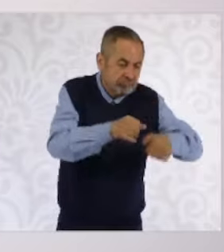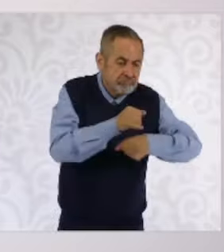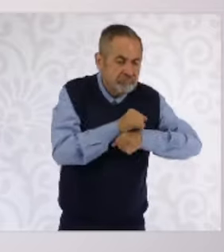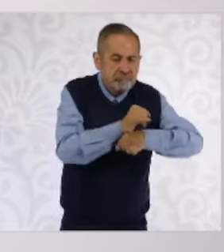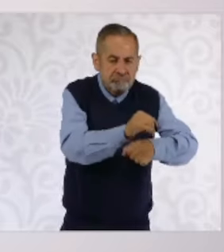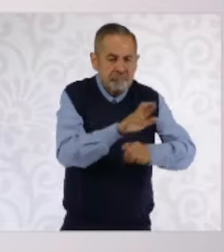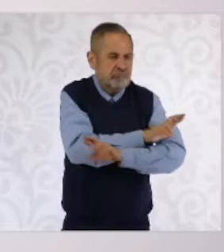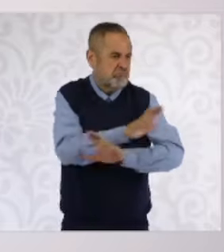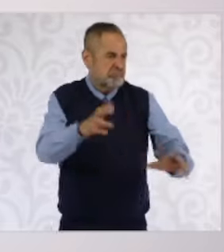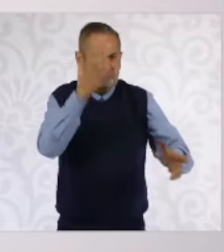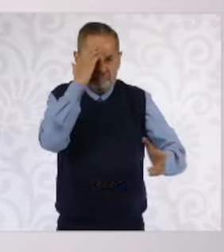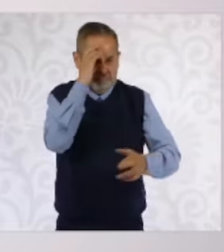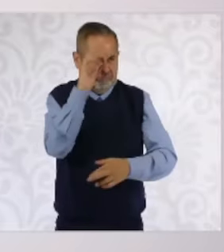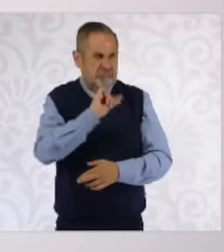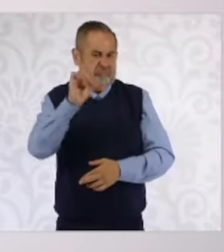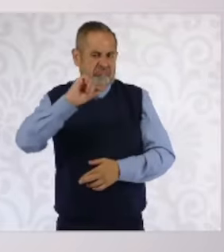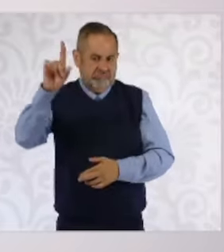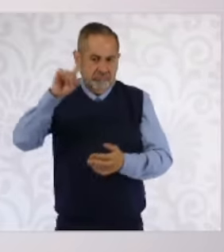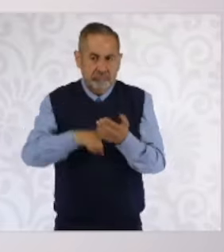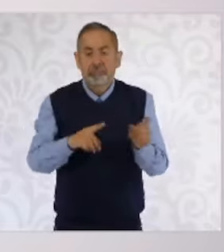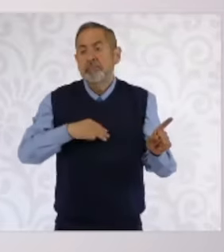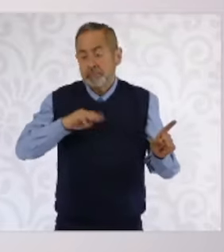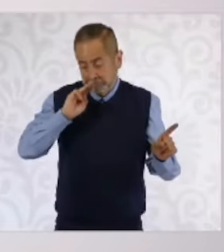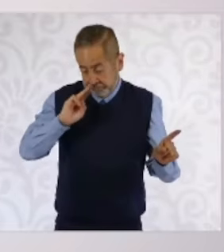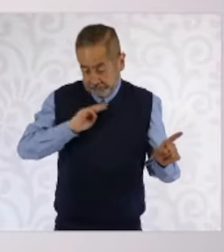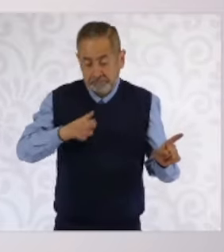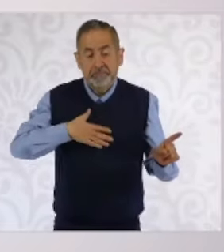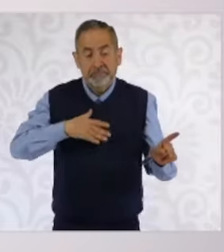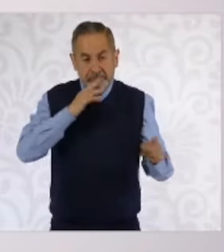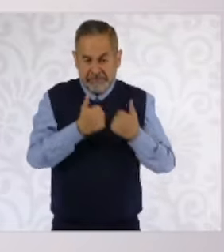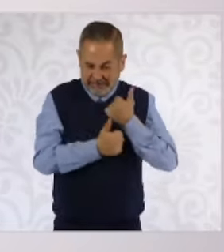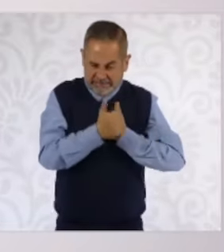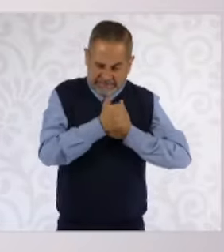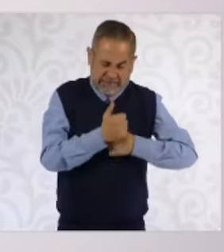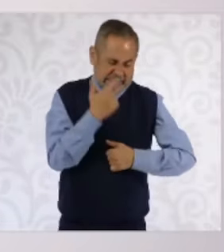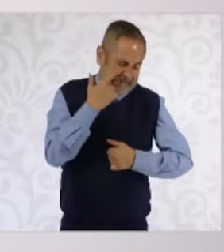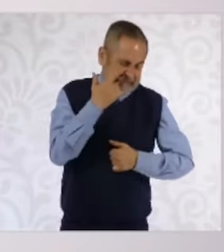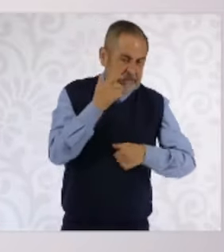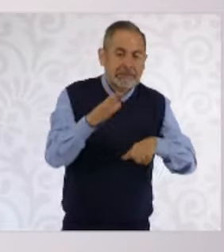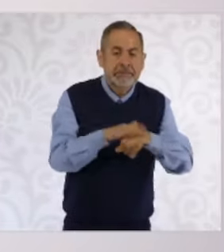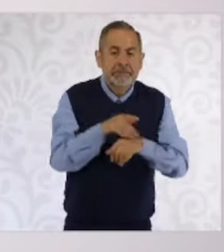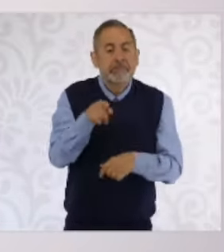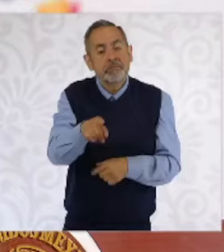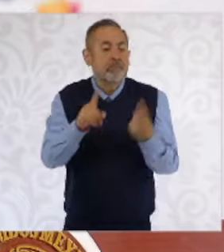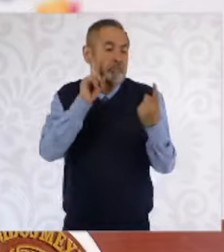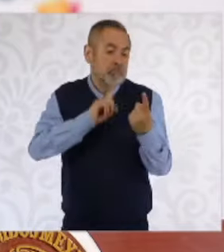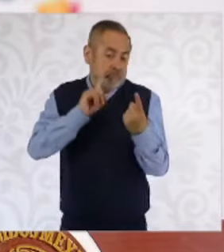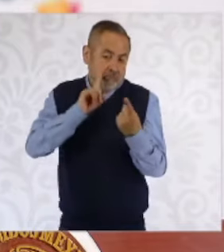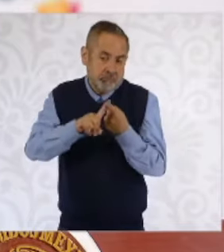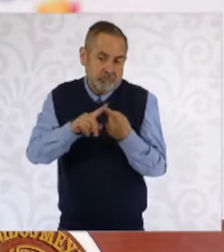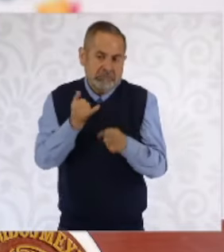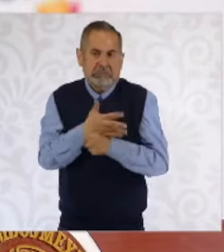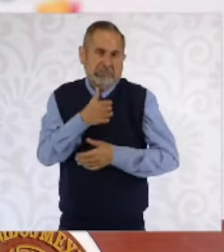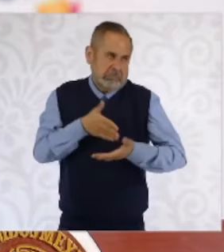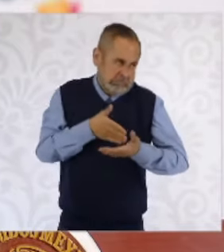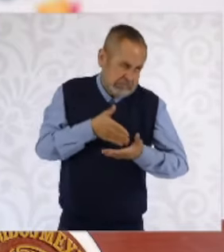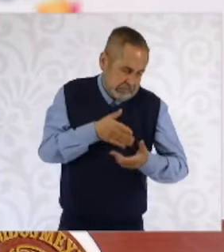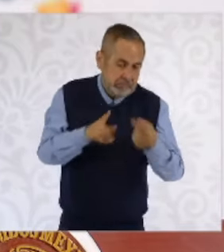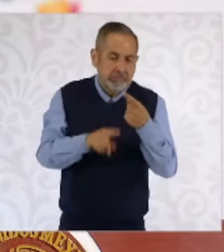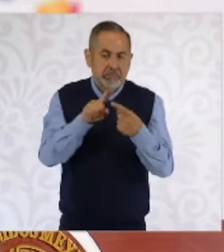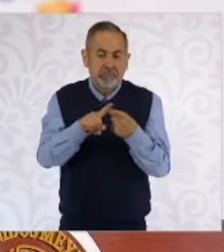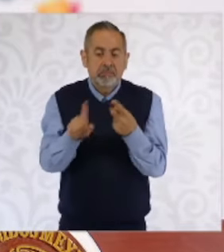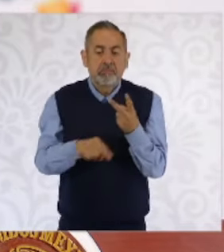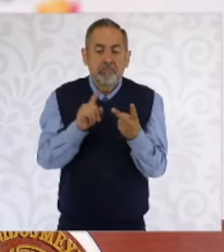reconocidas, pero en aquella… y le costó trabajo por las dos cosas, por ser mujer y también